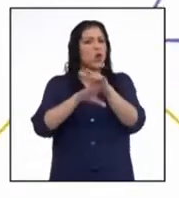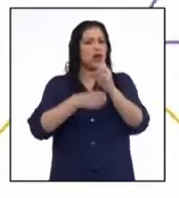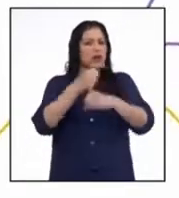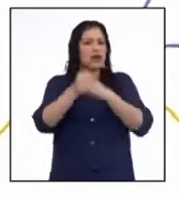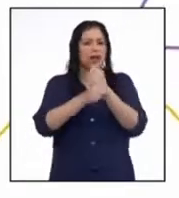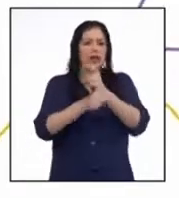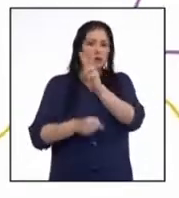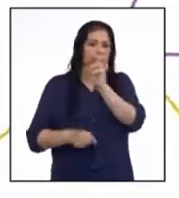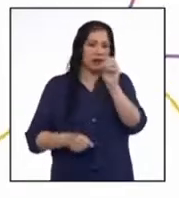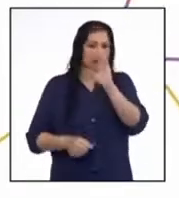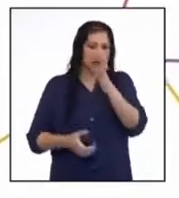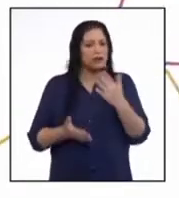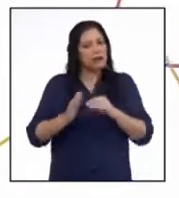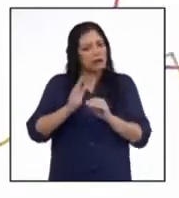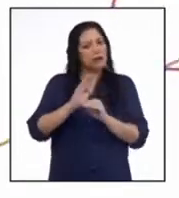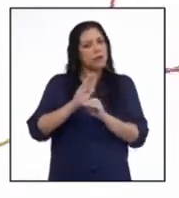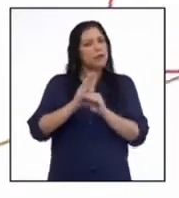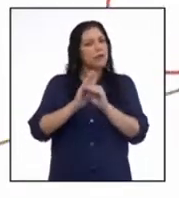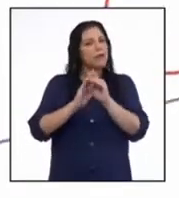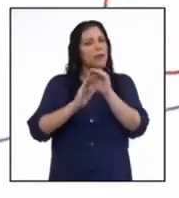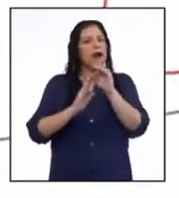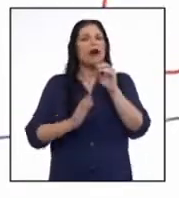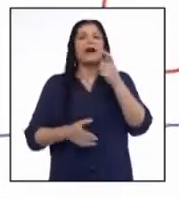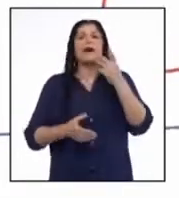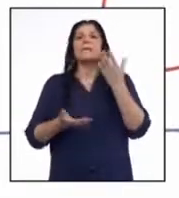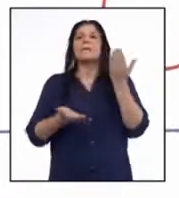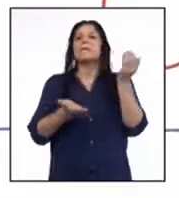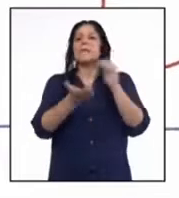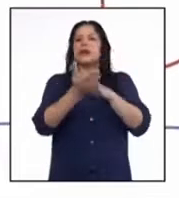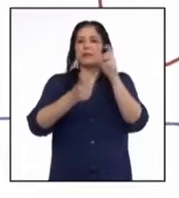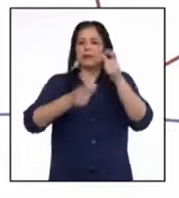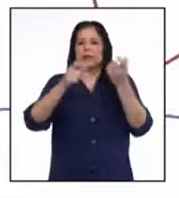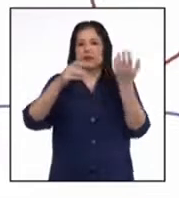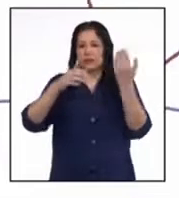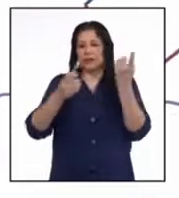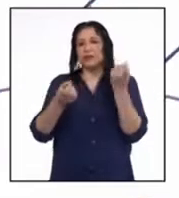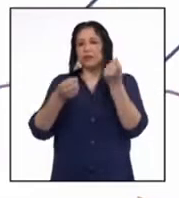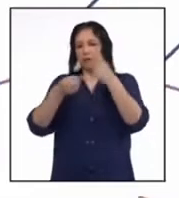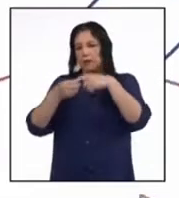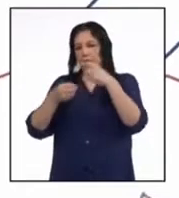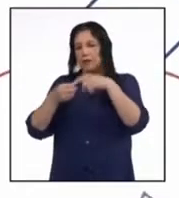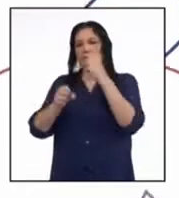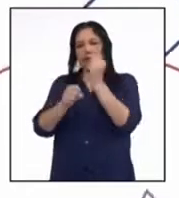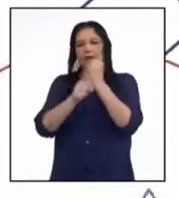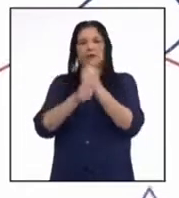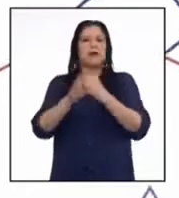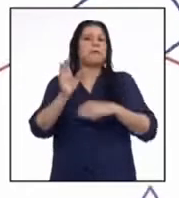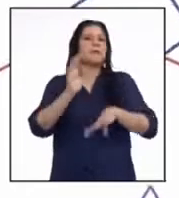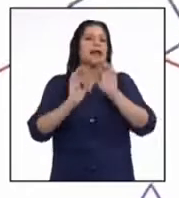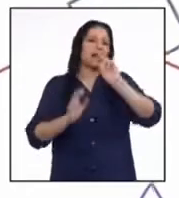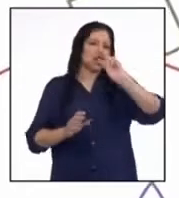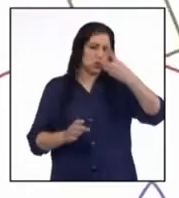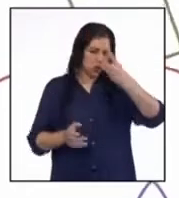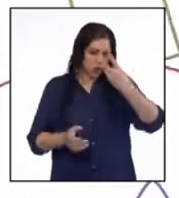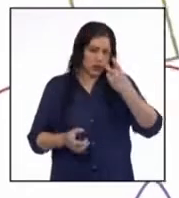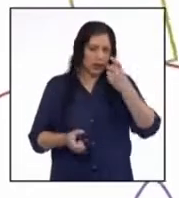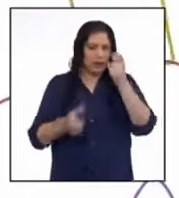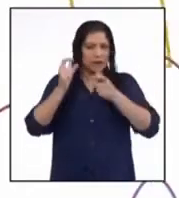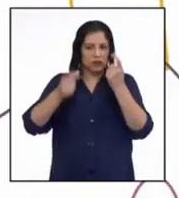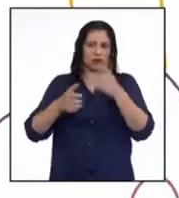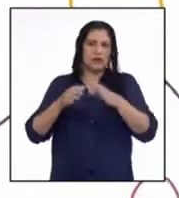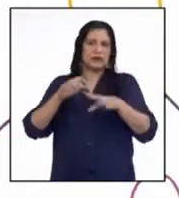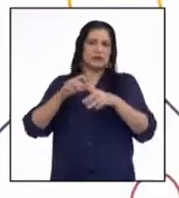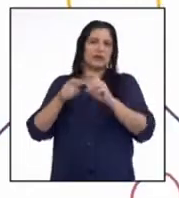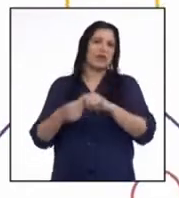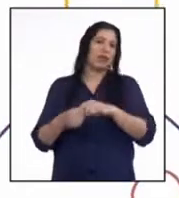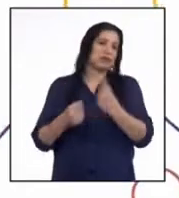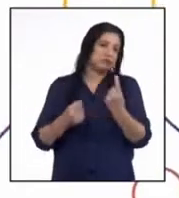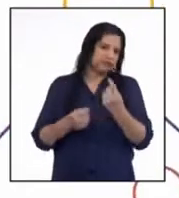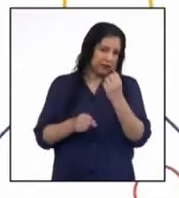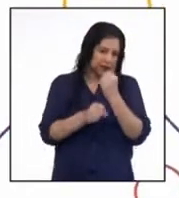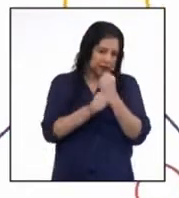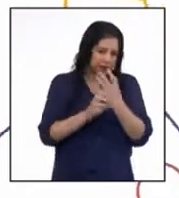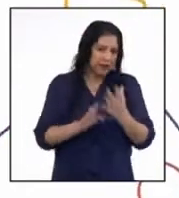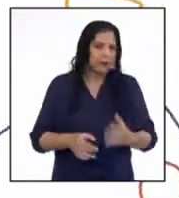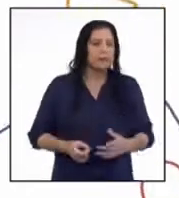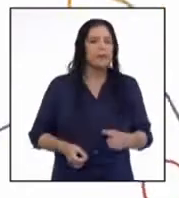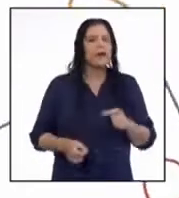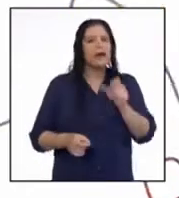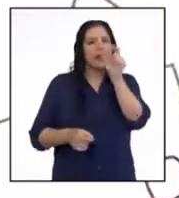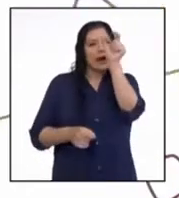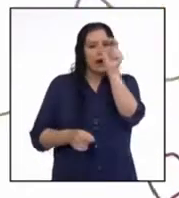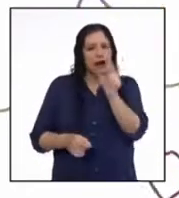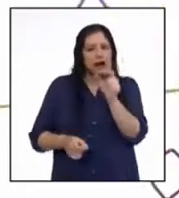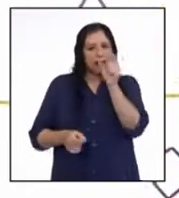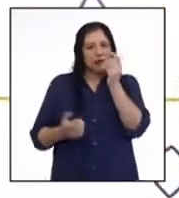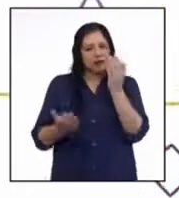Parece que hubo una recuperación. El total de personas que entraron a trabajar fue algo más del doble de personas que dejaron de hacerlo. El gráfico de